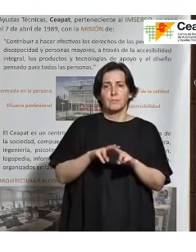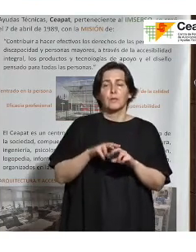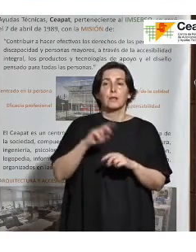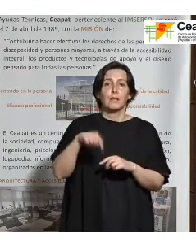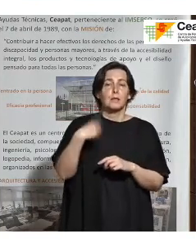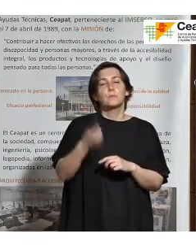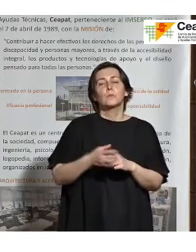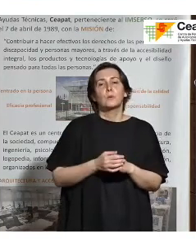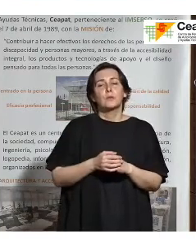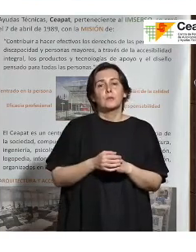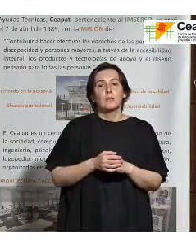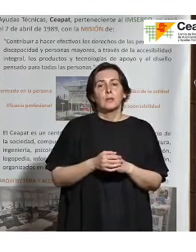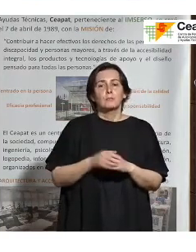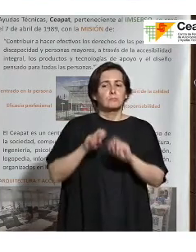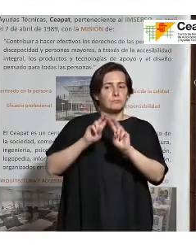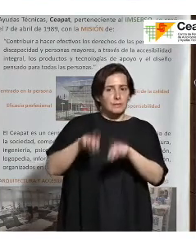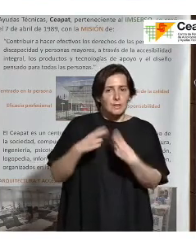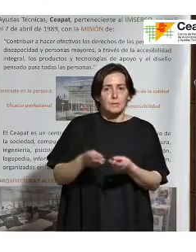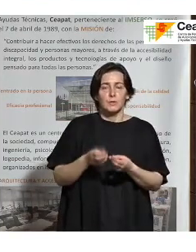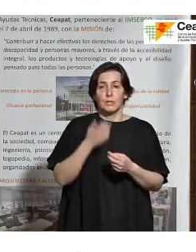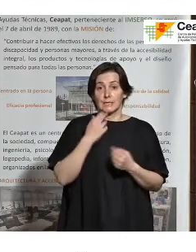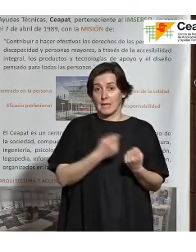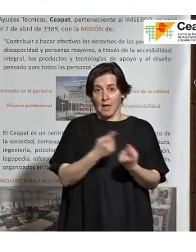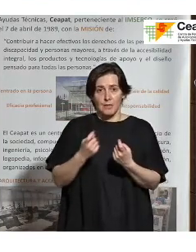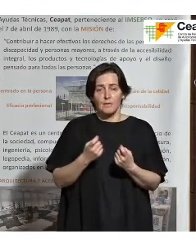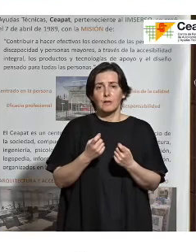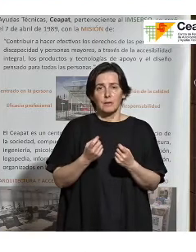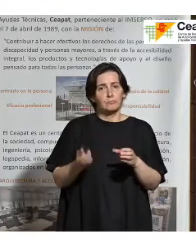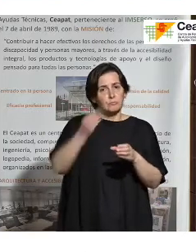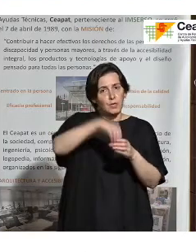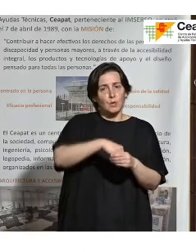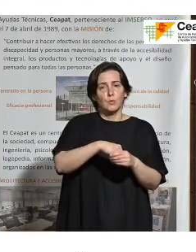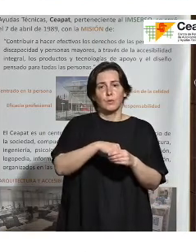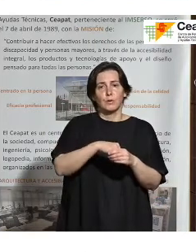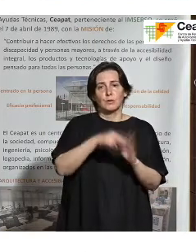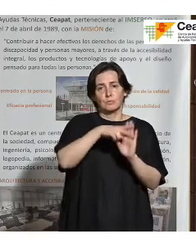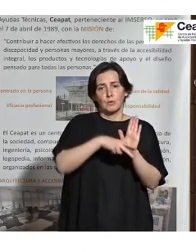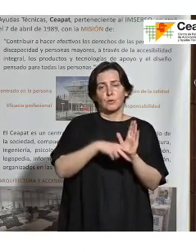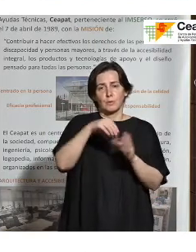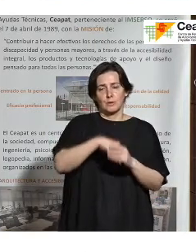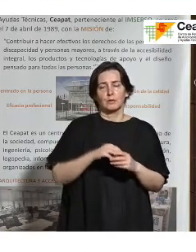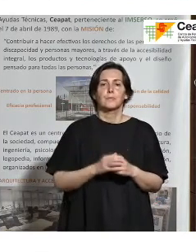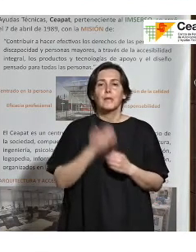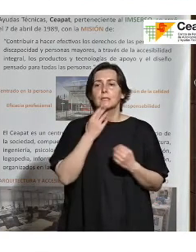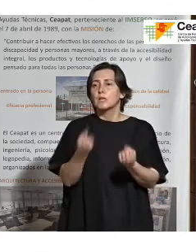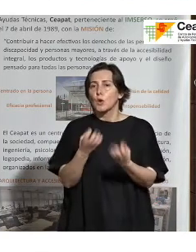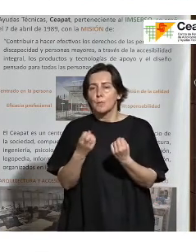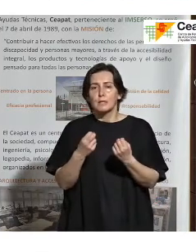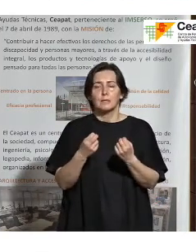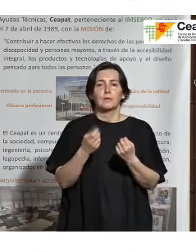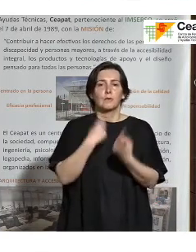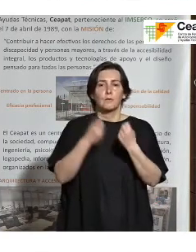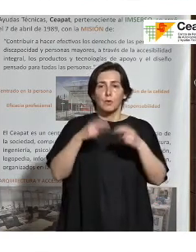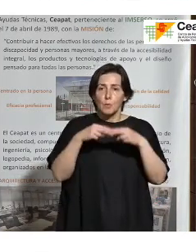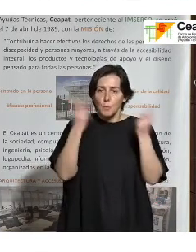propias revisiones y, si es necesario, incluirlo dentro de la norma. Normalmente lo que hacemos es, si hay comentarios en información pública,